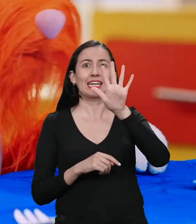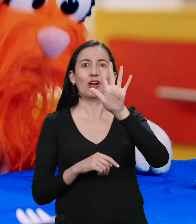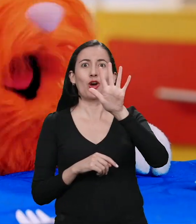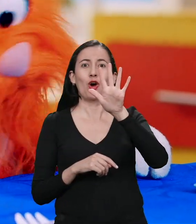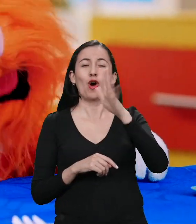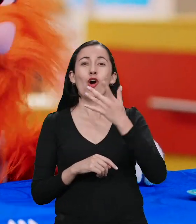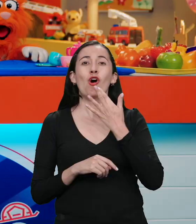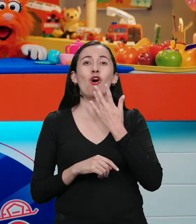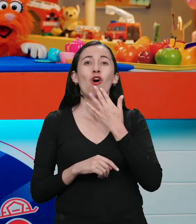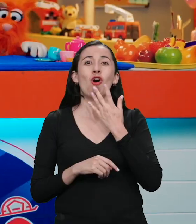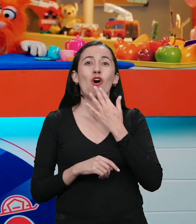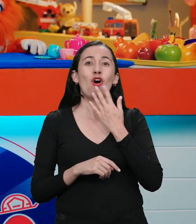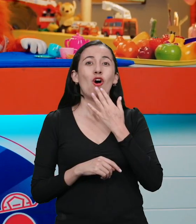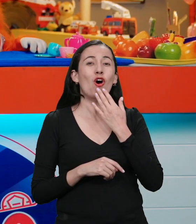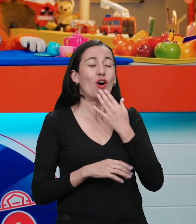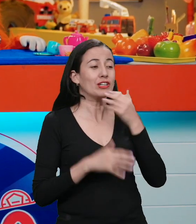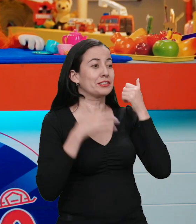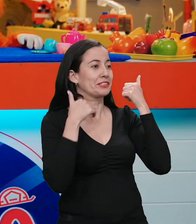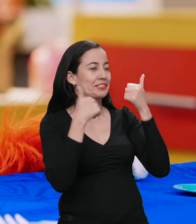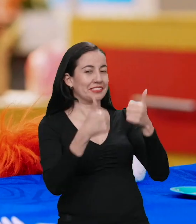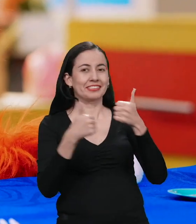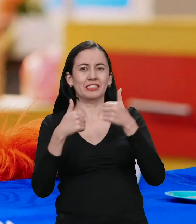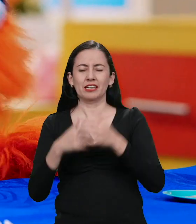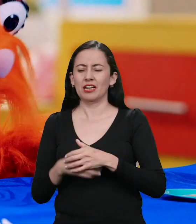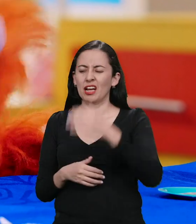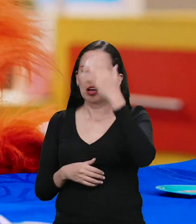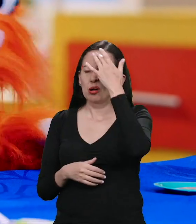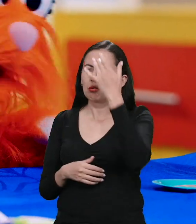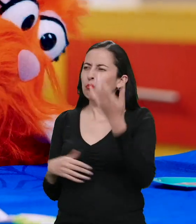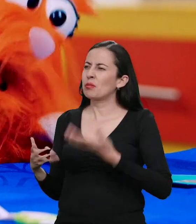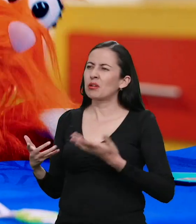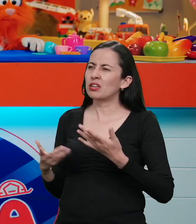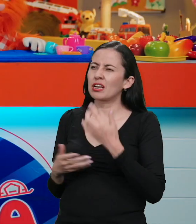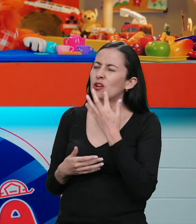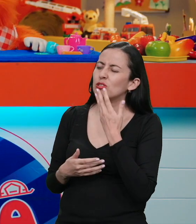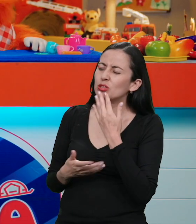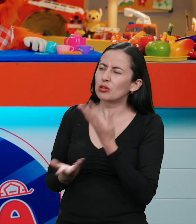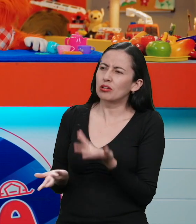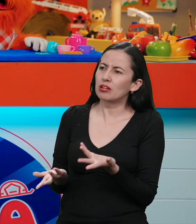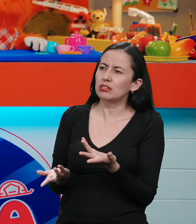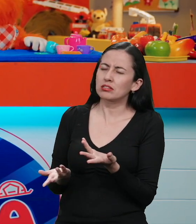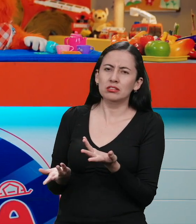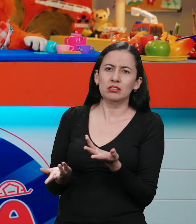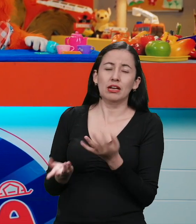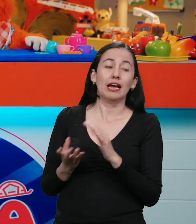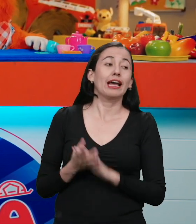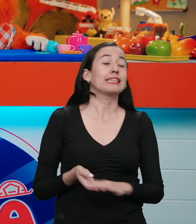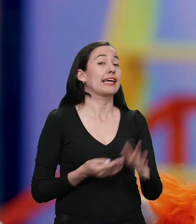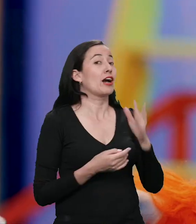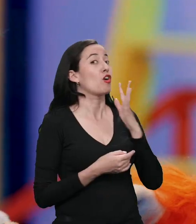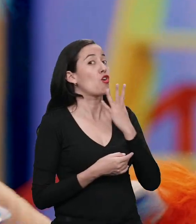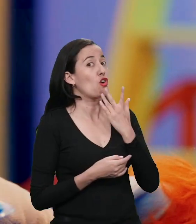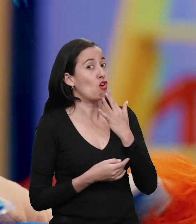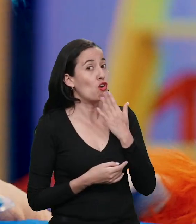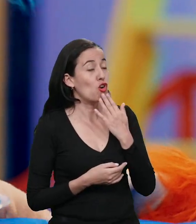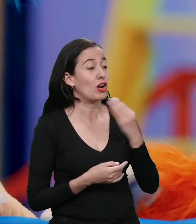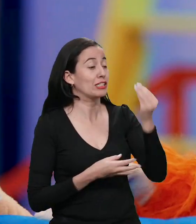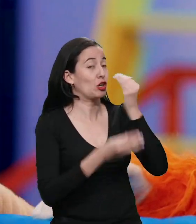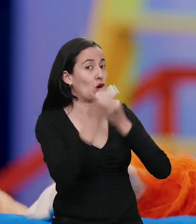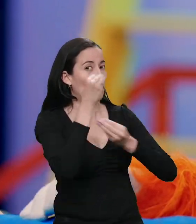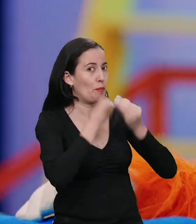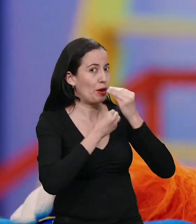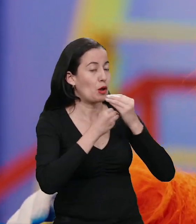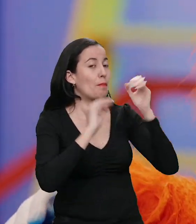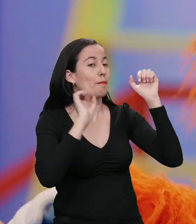¡Cinco colores! ¡Cinco colores! ¿Y por qué me preguntas de los colores? Bueno, es que en los colores de los alimentos